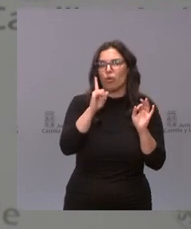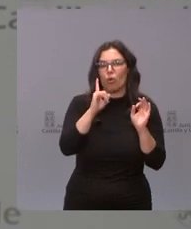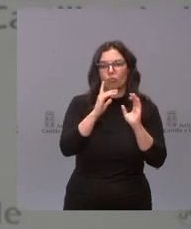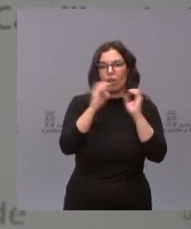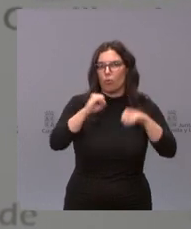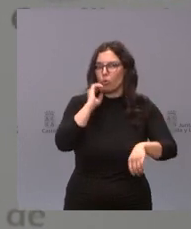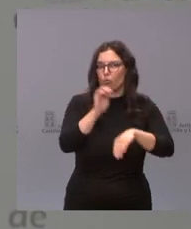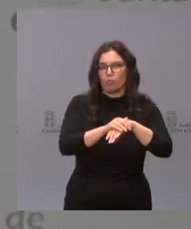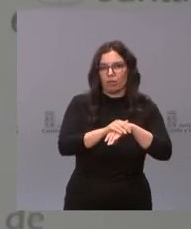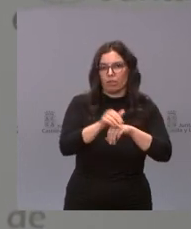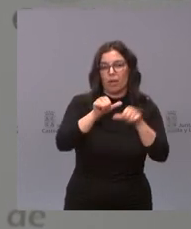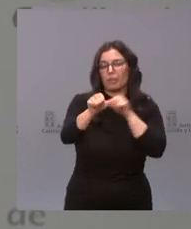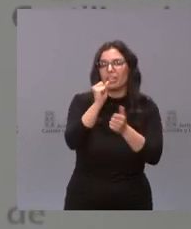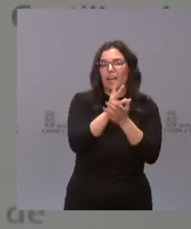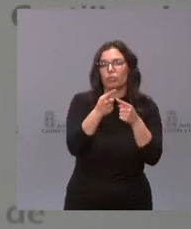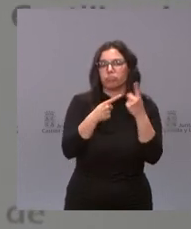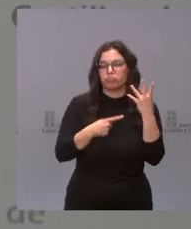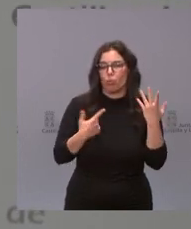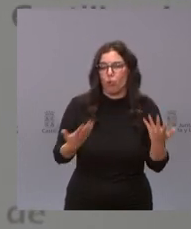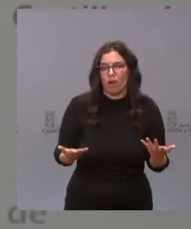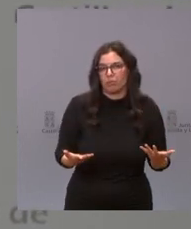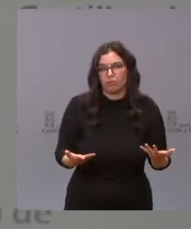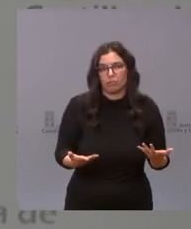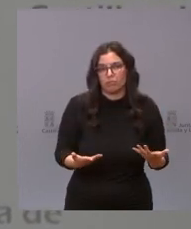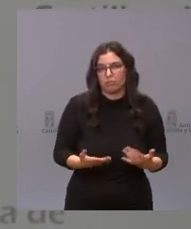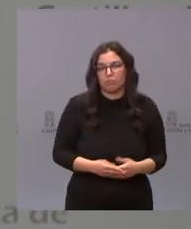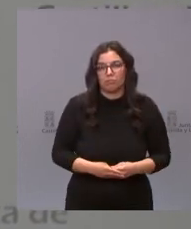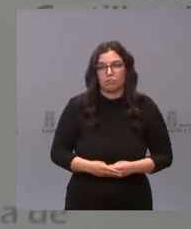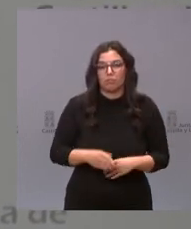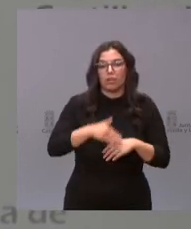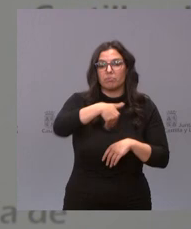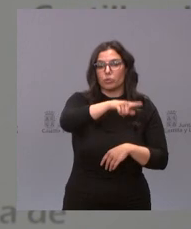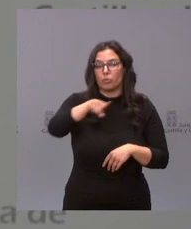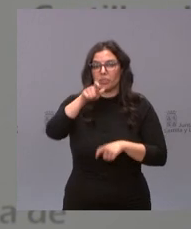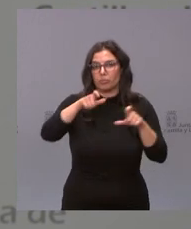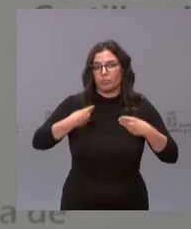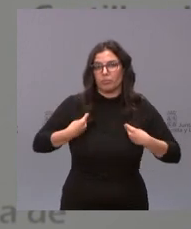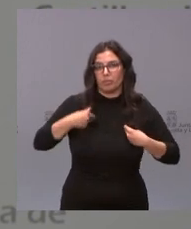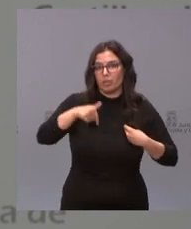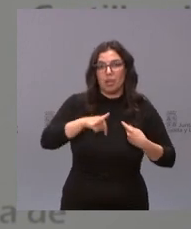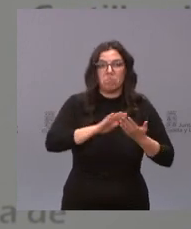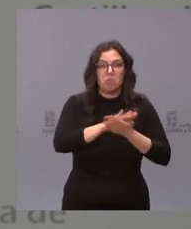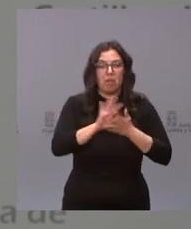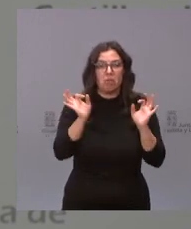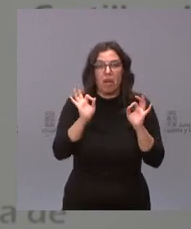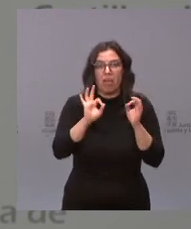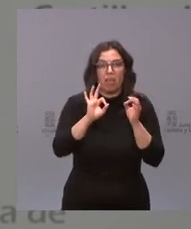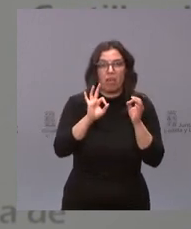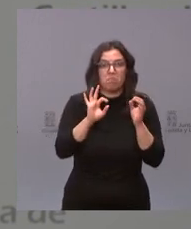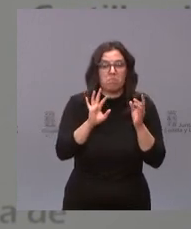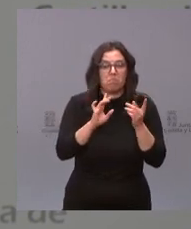retos que tienen por delante los ciudadanos de Castilla y León en los próximos meses la verdad es que no hemos comentado en ningún momento